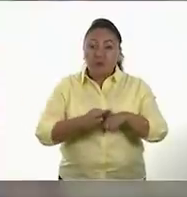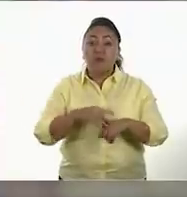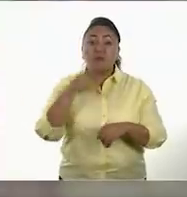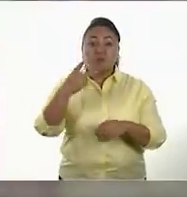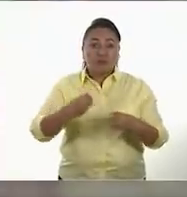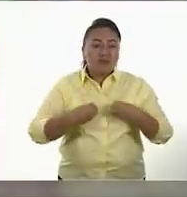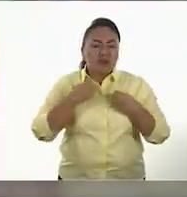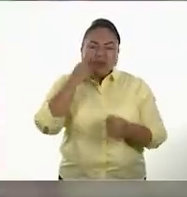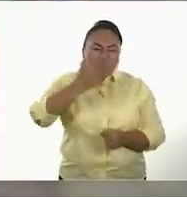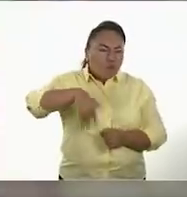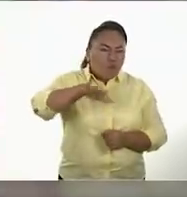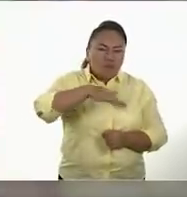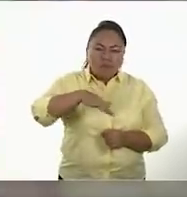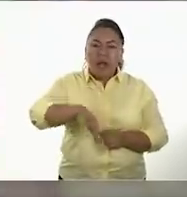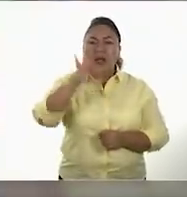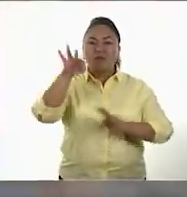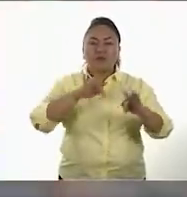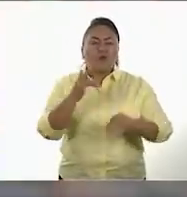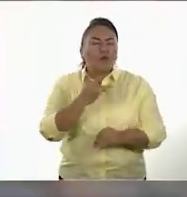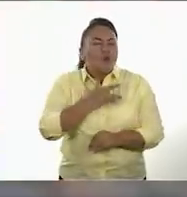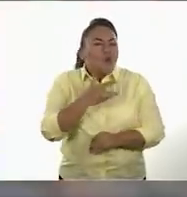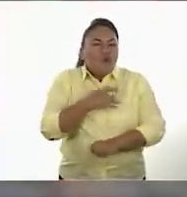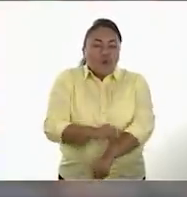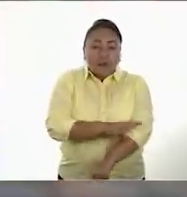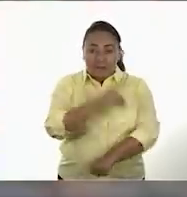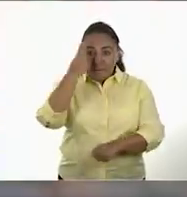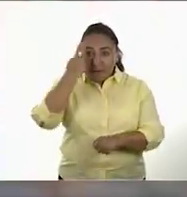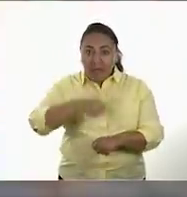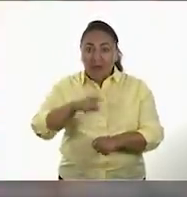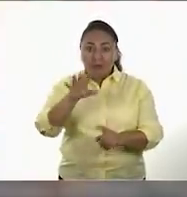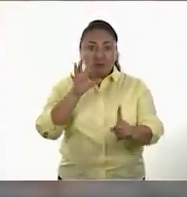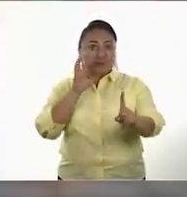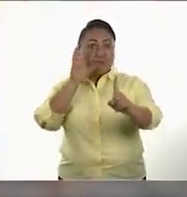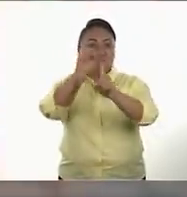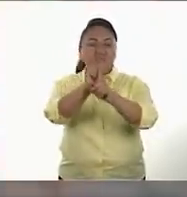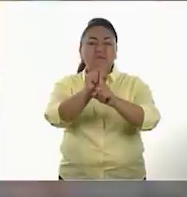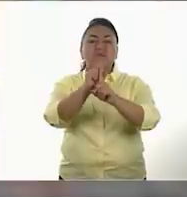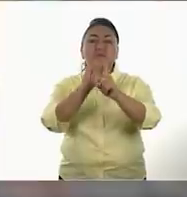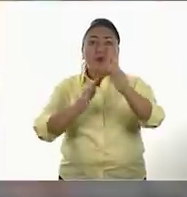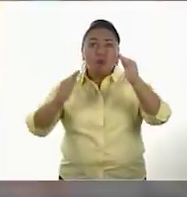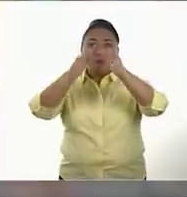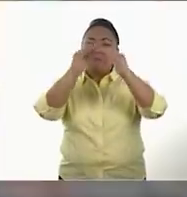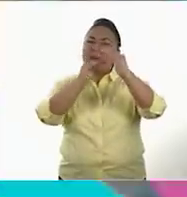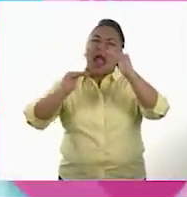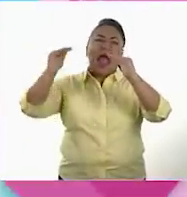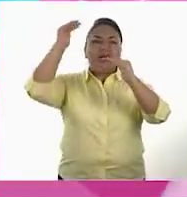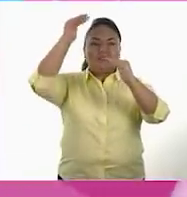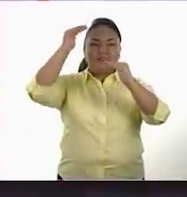gusta y trabaja con todo tu corazón y energía. Porque alcanzar una meta es solo la punta del iceberg.